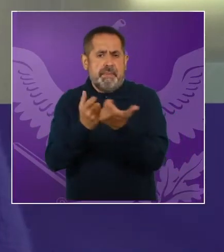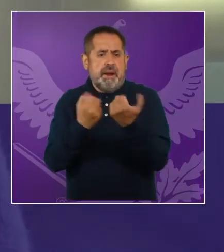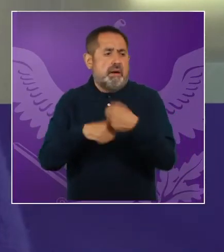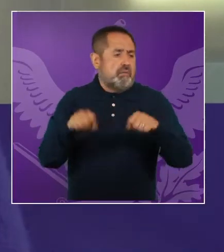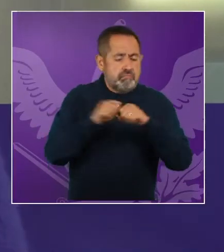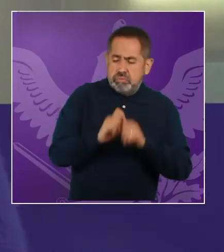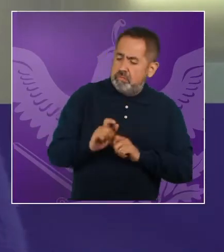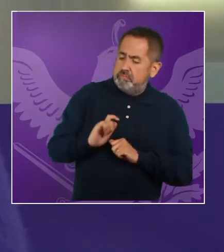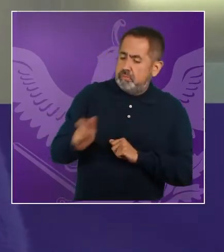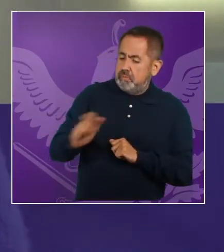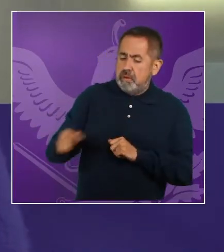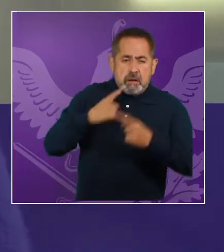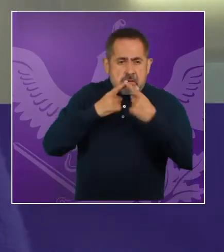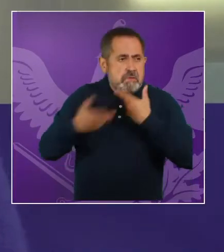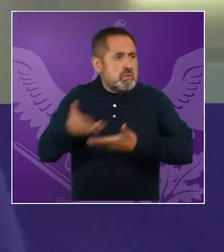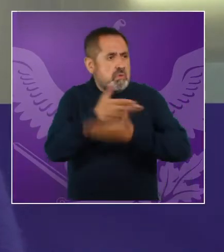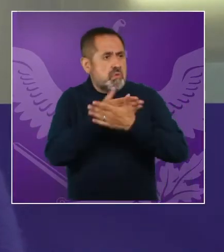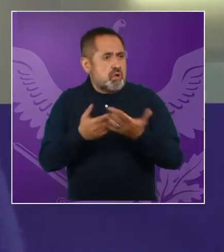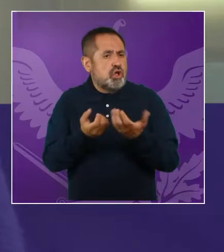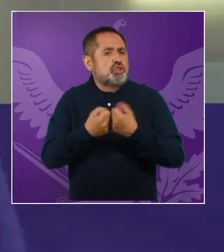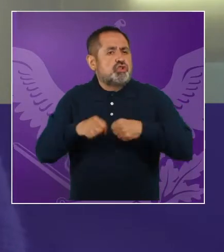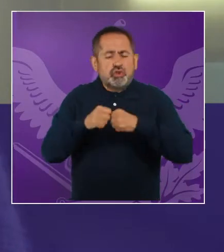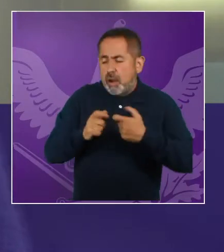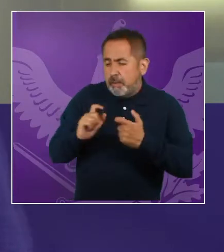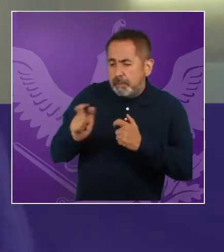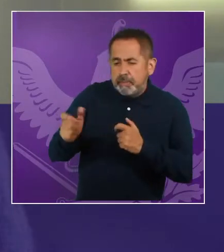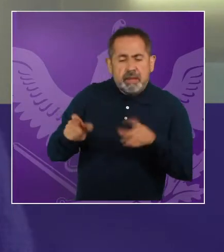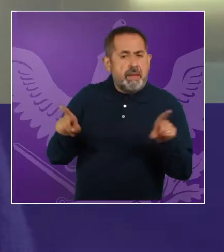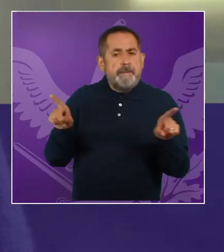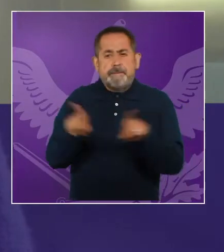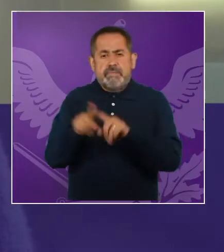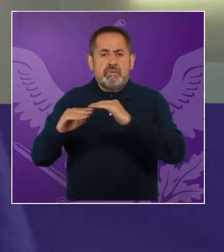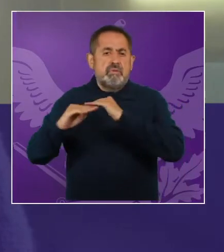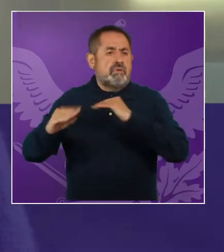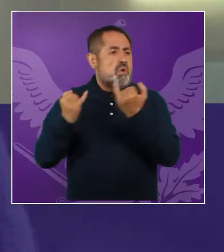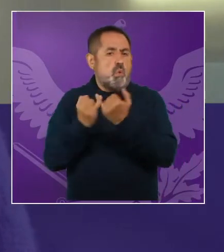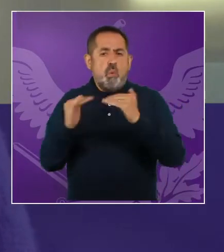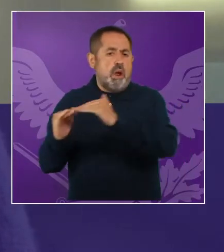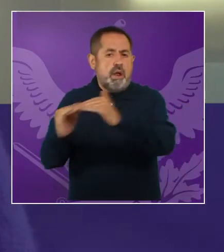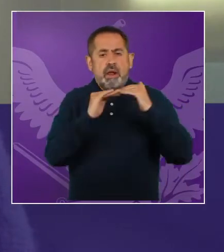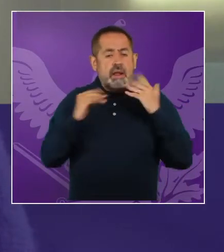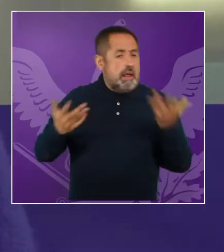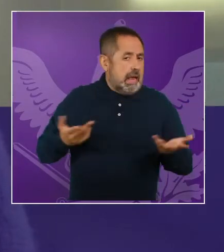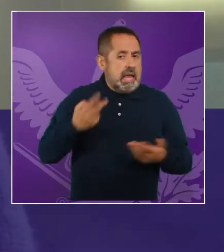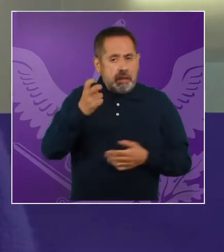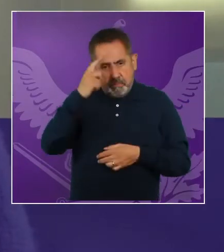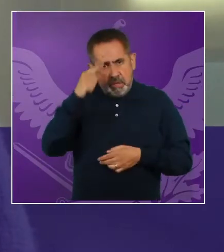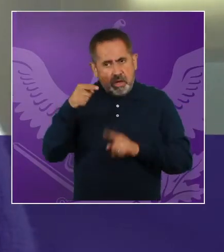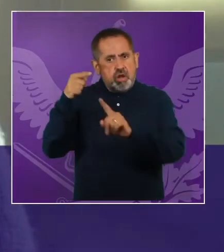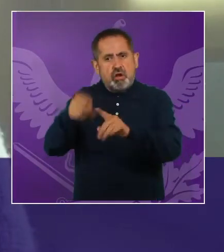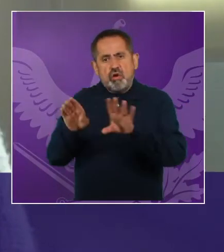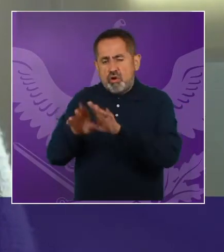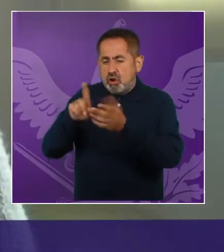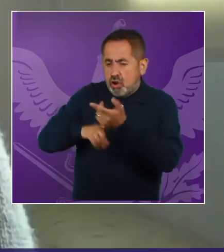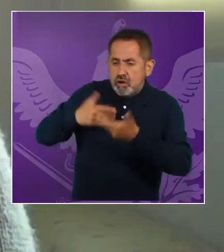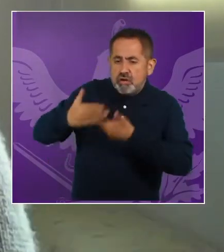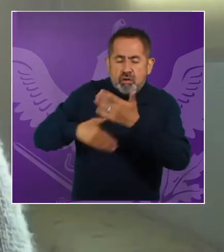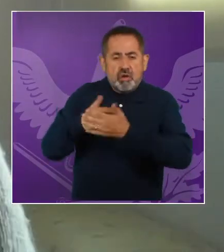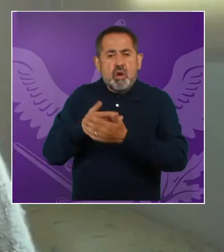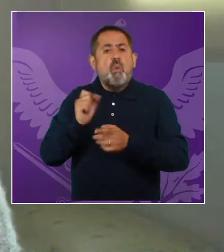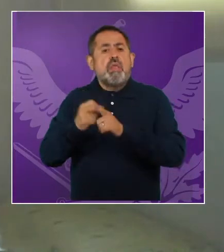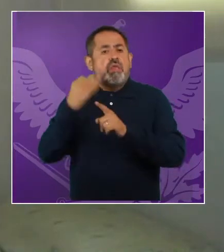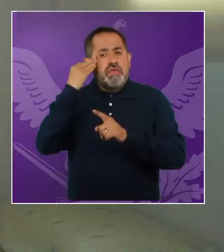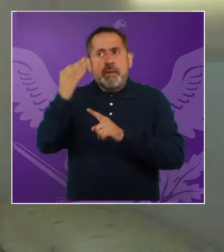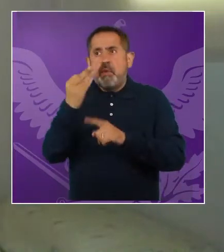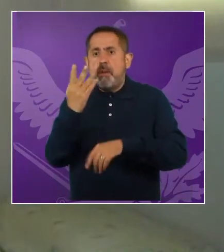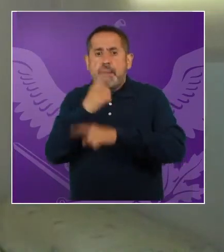negociación colectiva, bueno, estos salarios se establecen en la negociación colectiva. Generó la obligatoriedad del pago de las horas extraordinarias, para lo cual había que establecer,